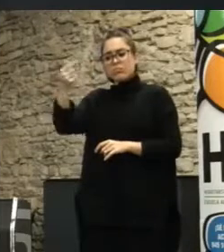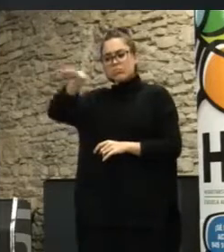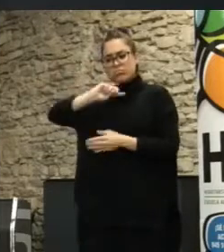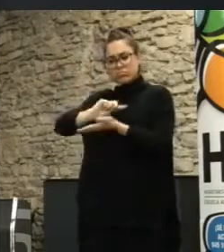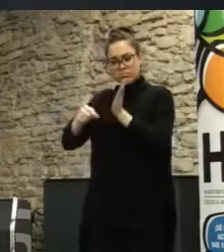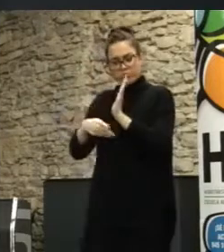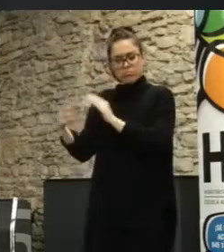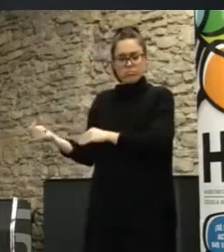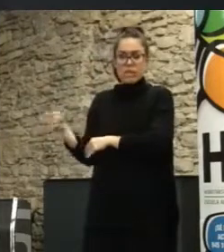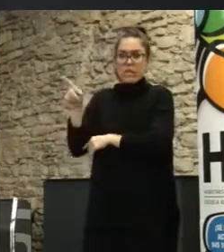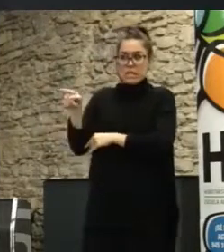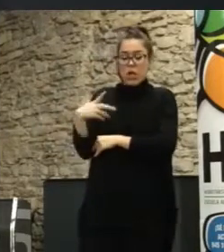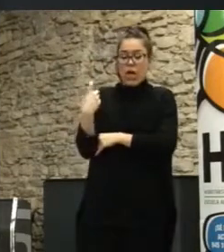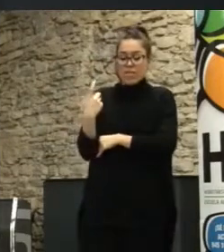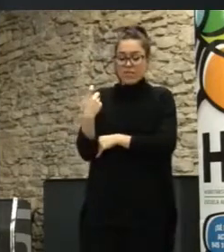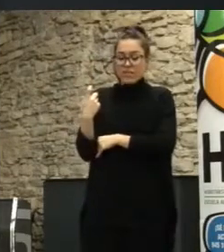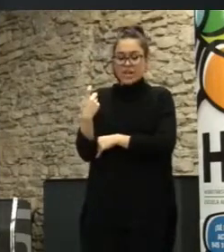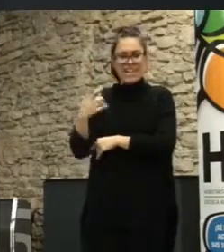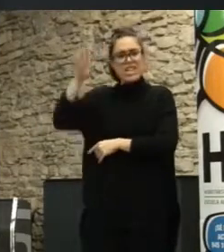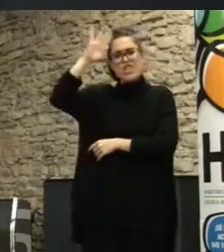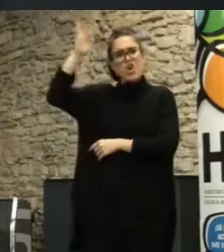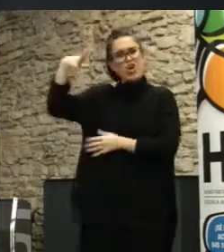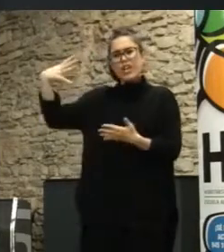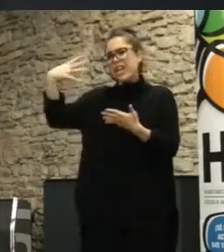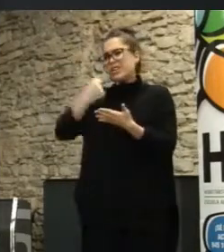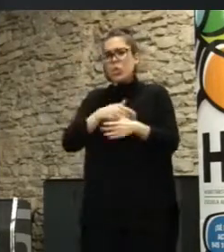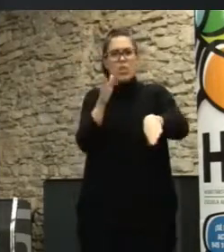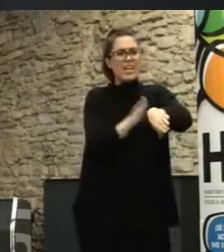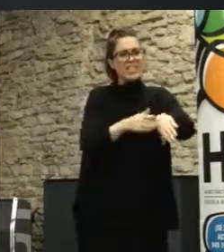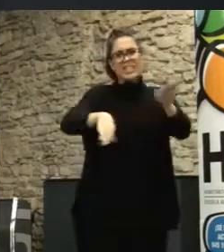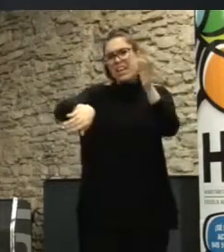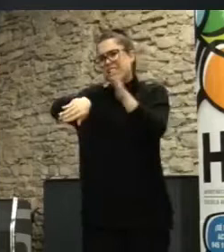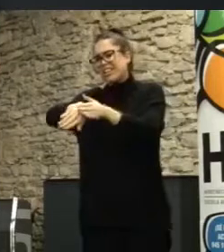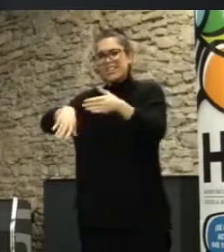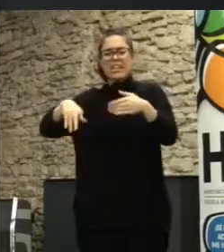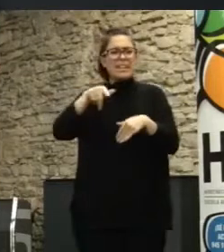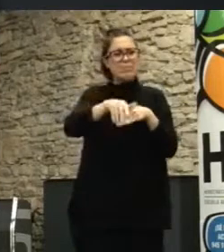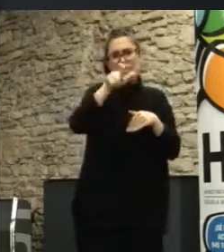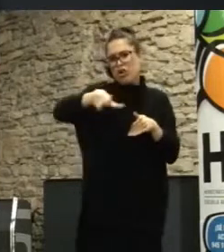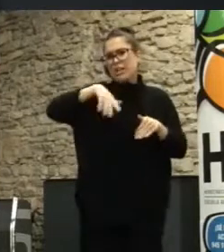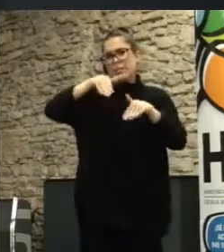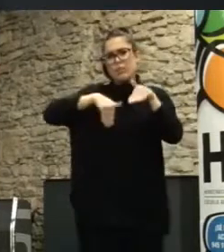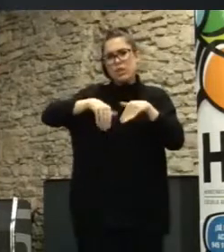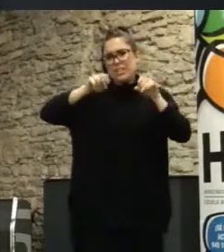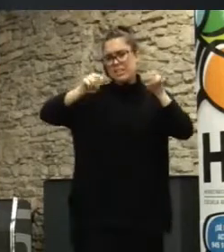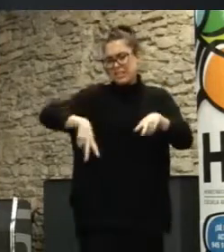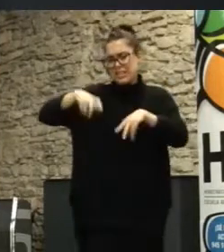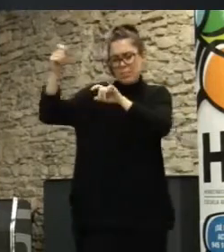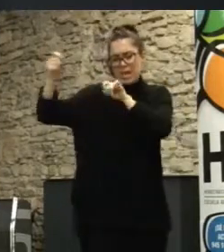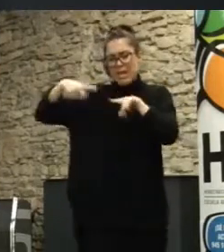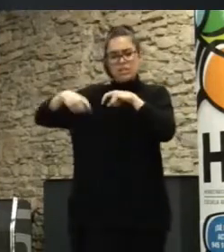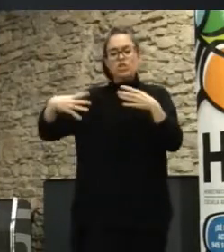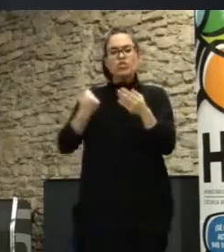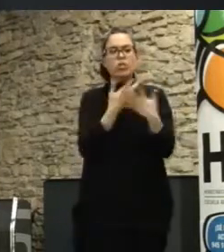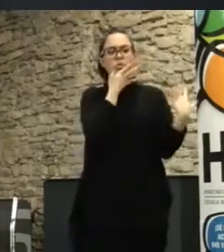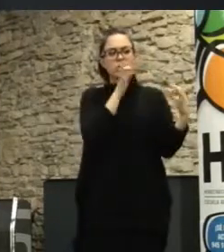ideologías, o sea, que estuvieran presentes todas las ideologías de la izquierda a la derecha, del centro apolítico que no vota, inmigración, todo,